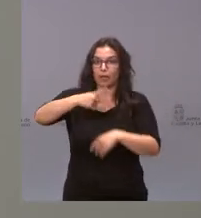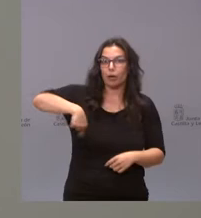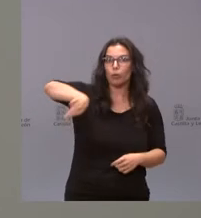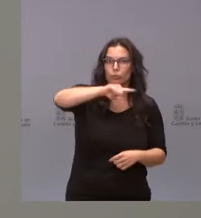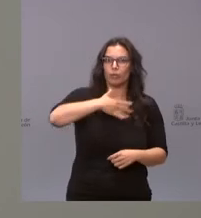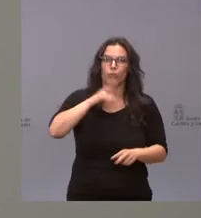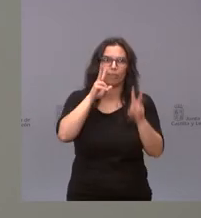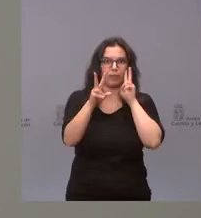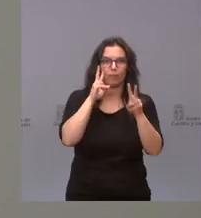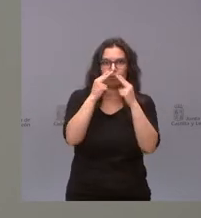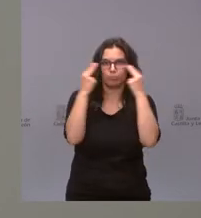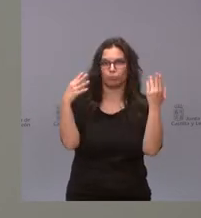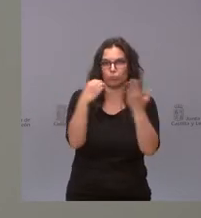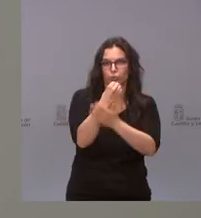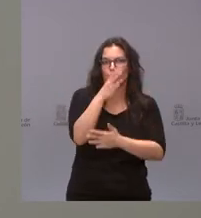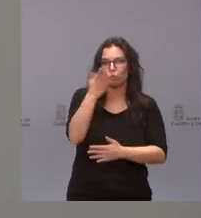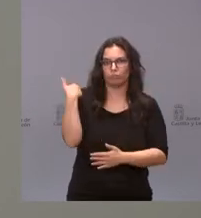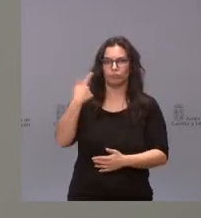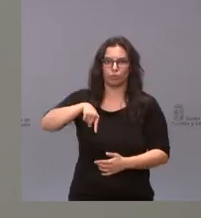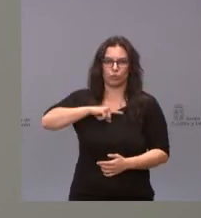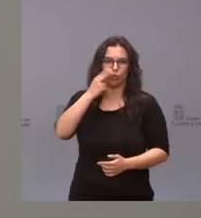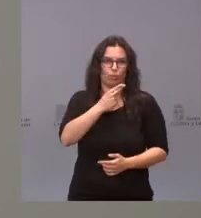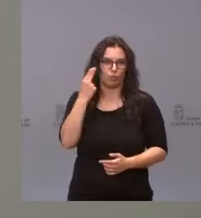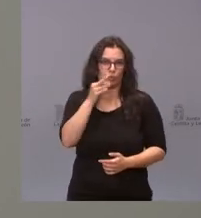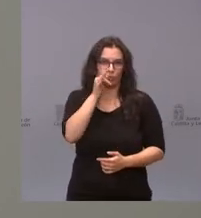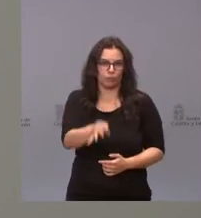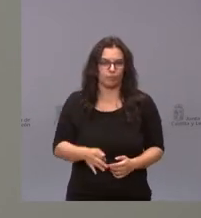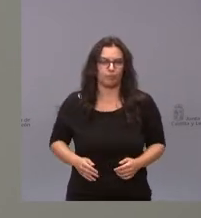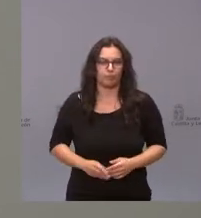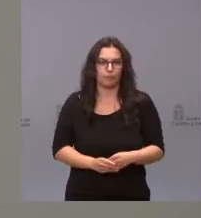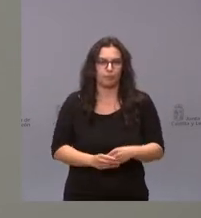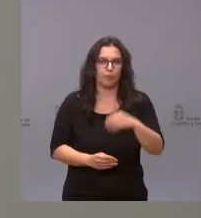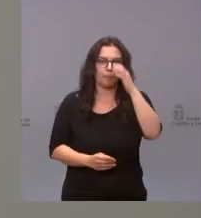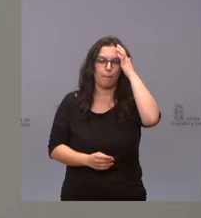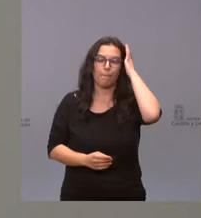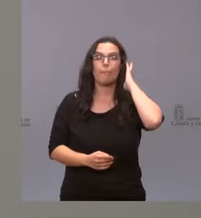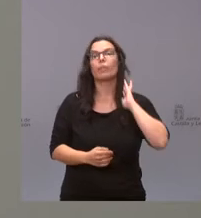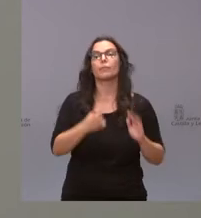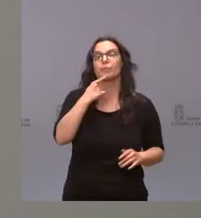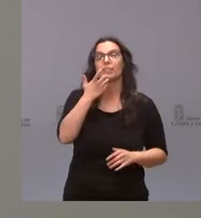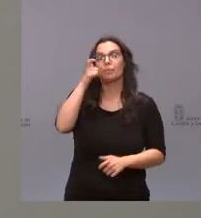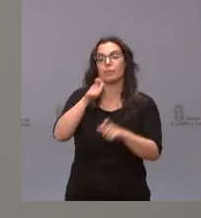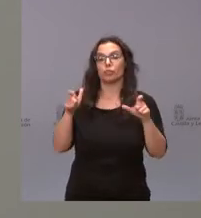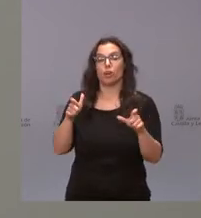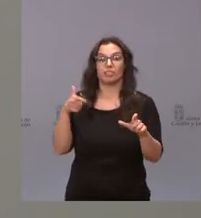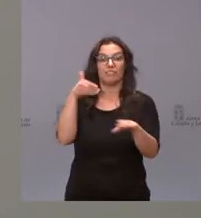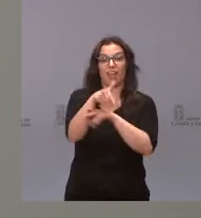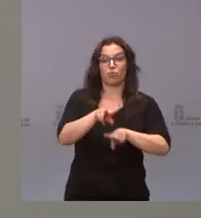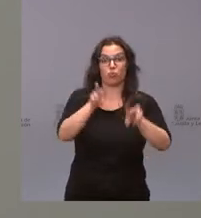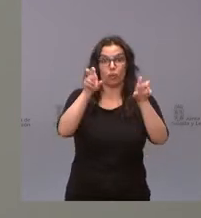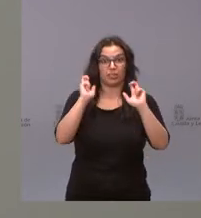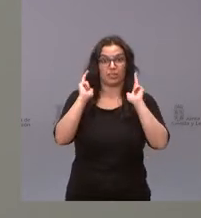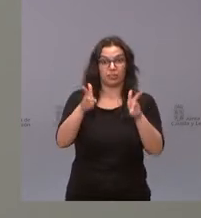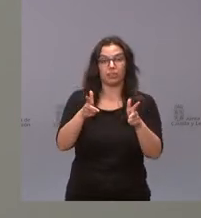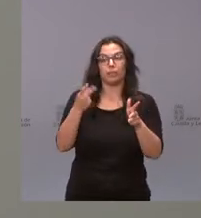compromiso que alcanzamos. Decir que los nuevos ingresos, el Ministerio de Sanidad